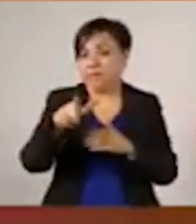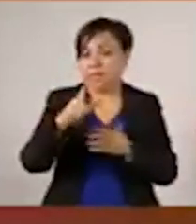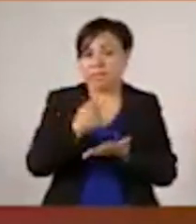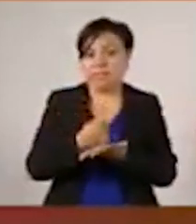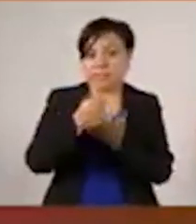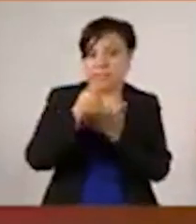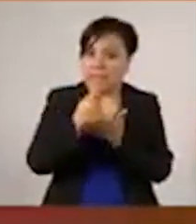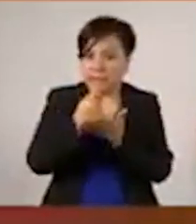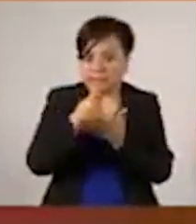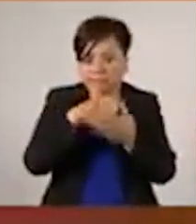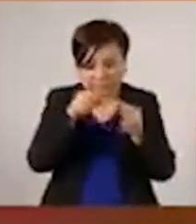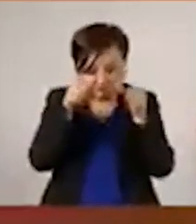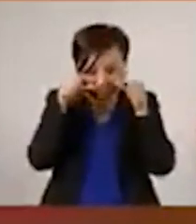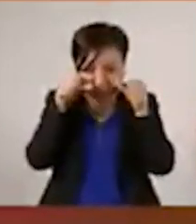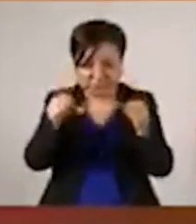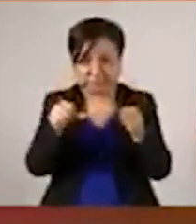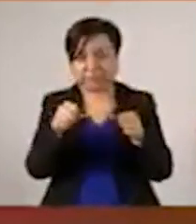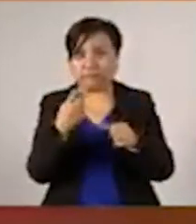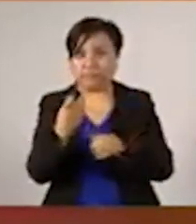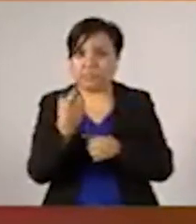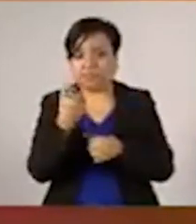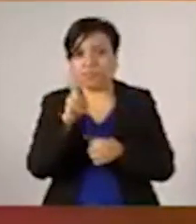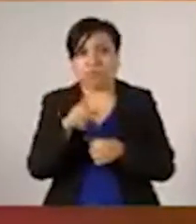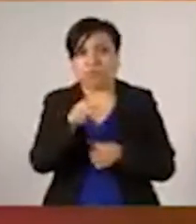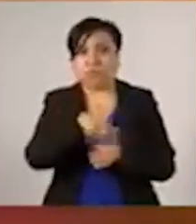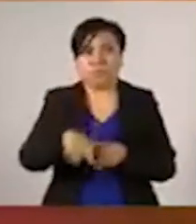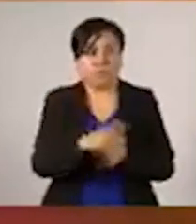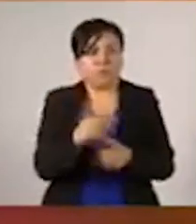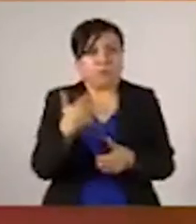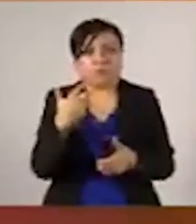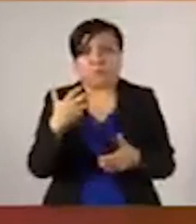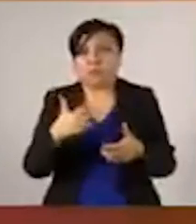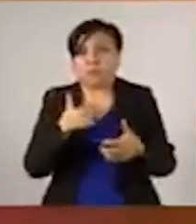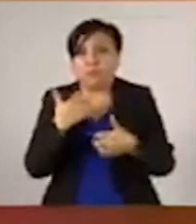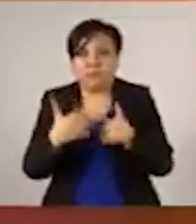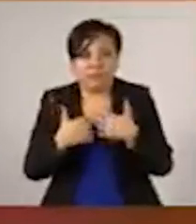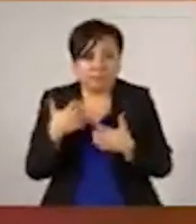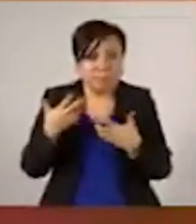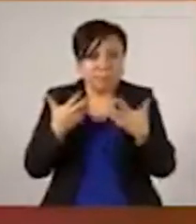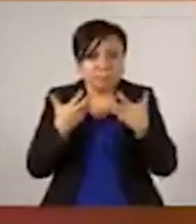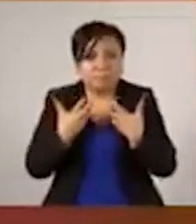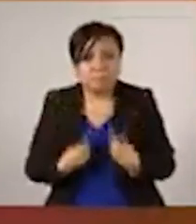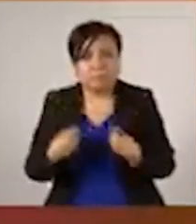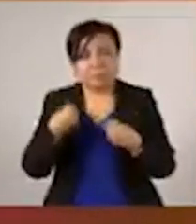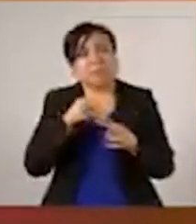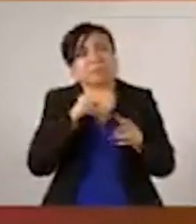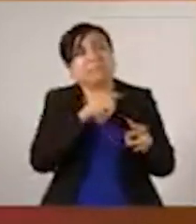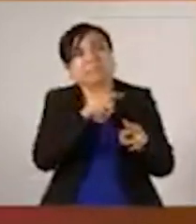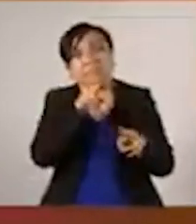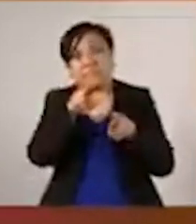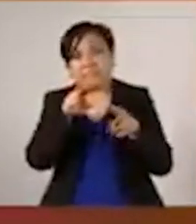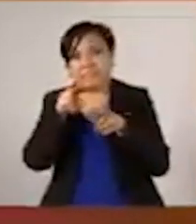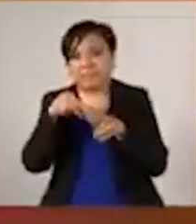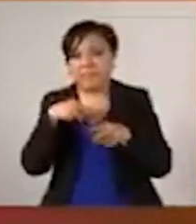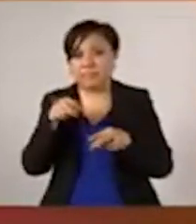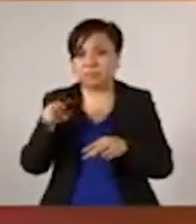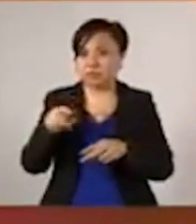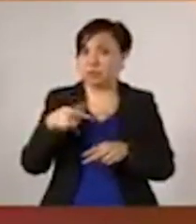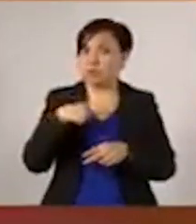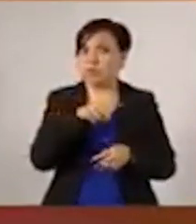angustia, con la desesperación. Y esto nos obliga a saber, a ser